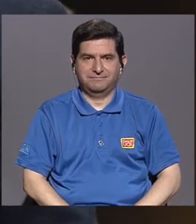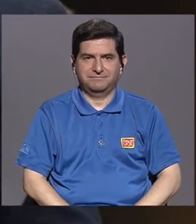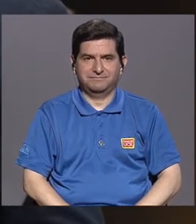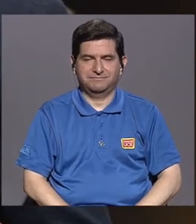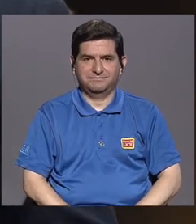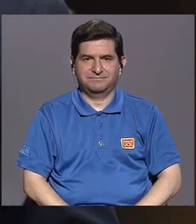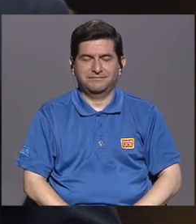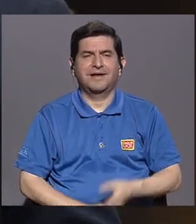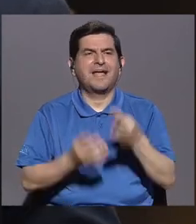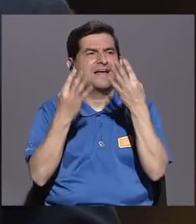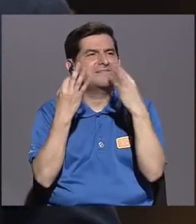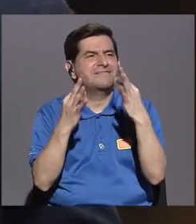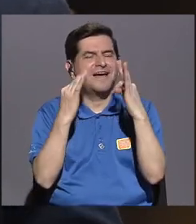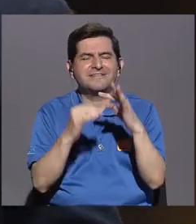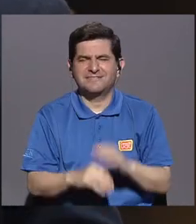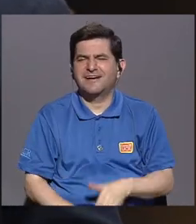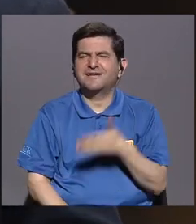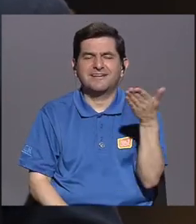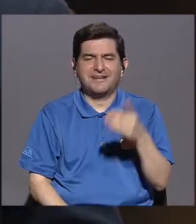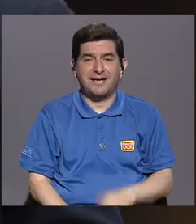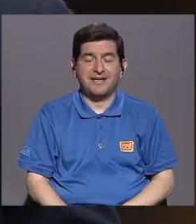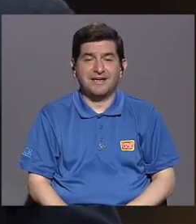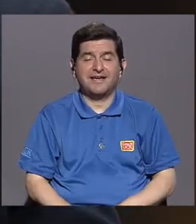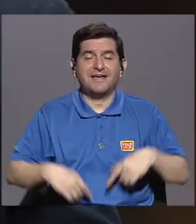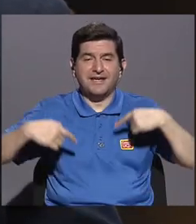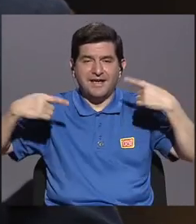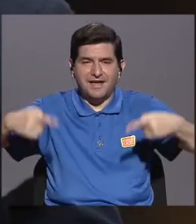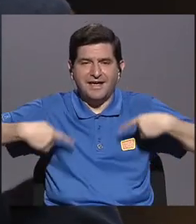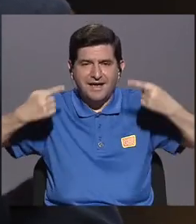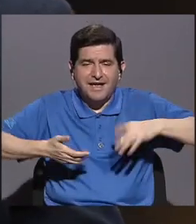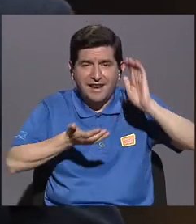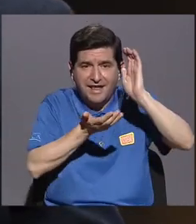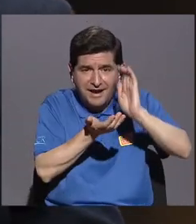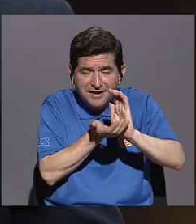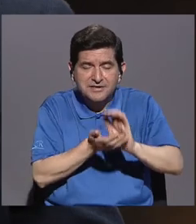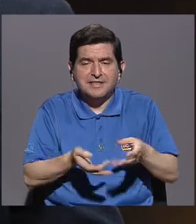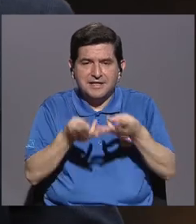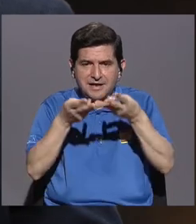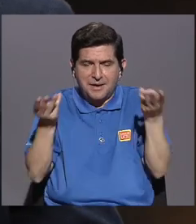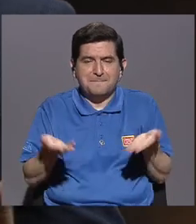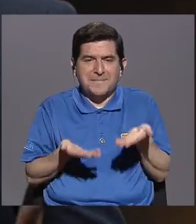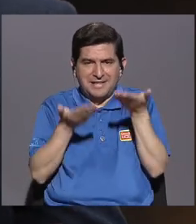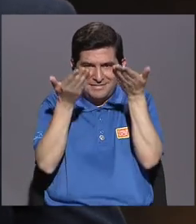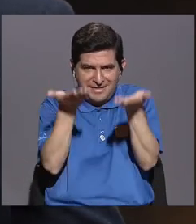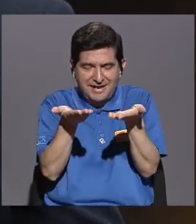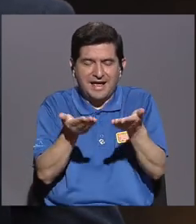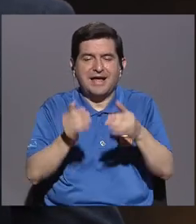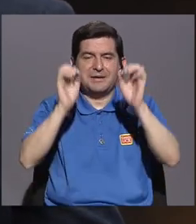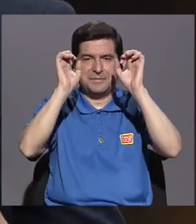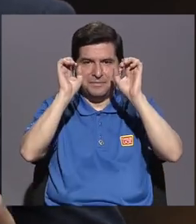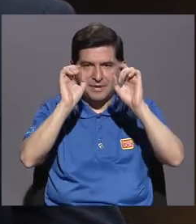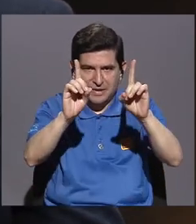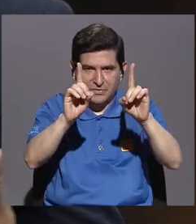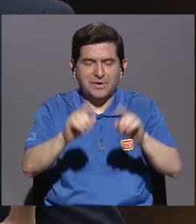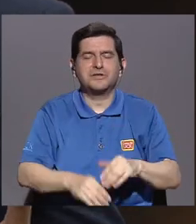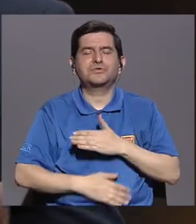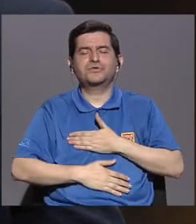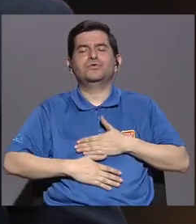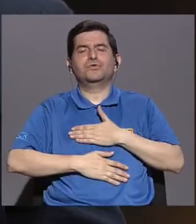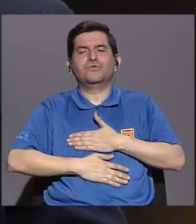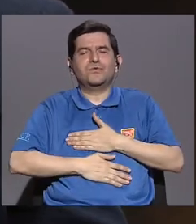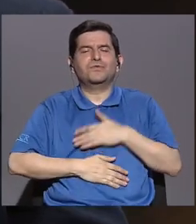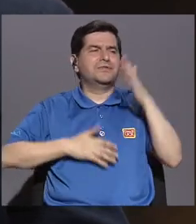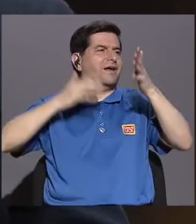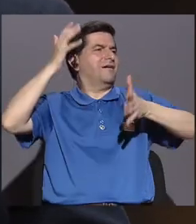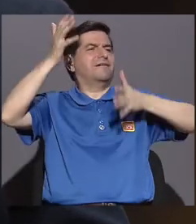lo que tratamos es eso, o de que la carretica lleve material educativo, lúdico,